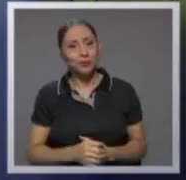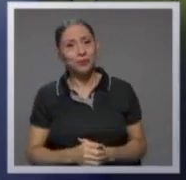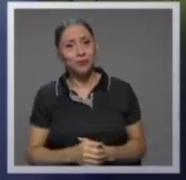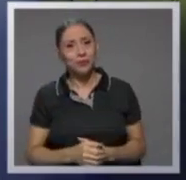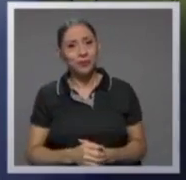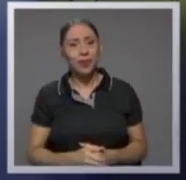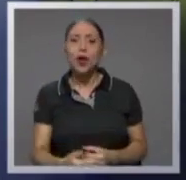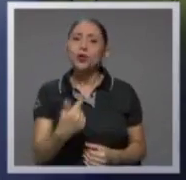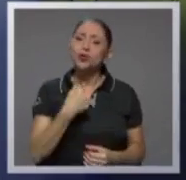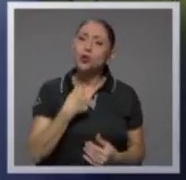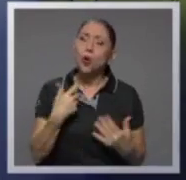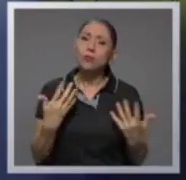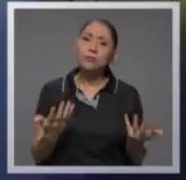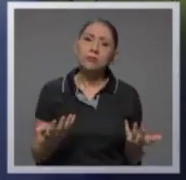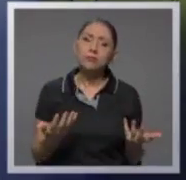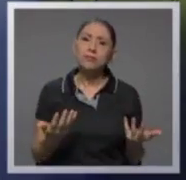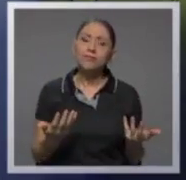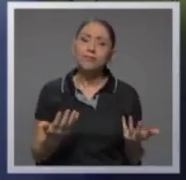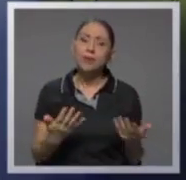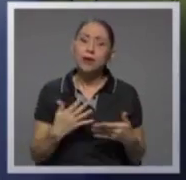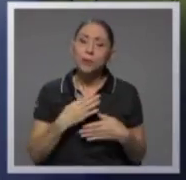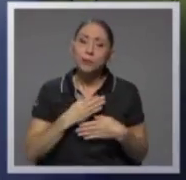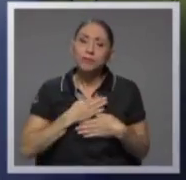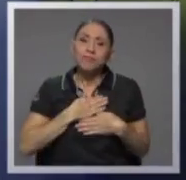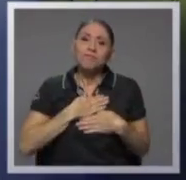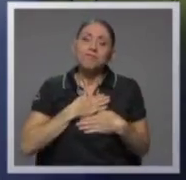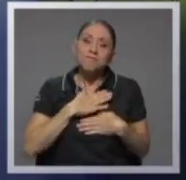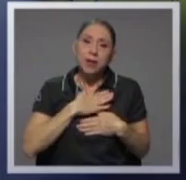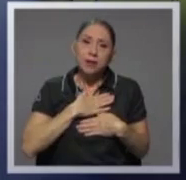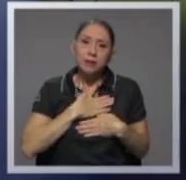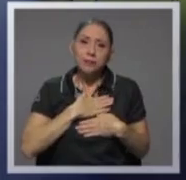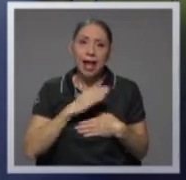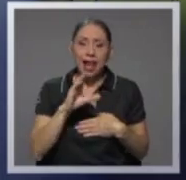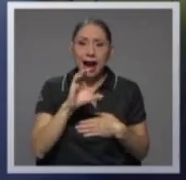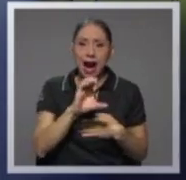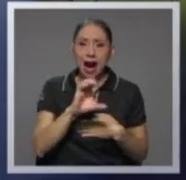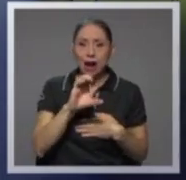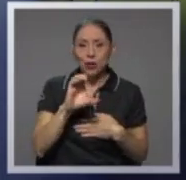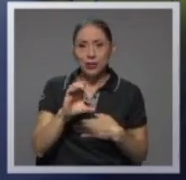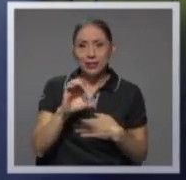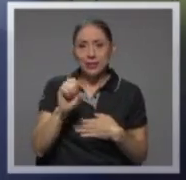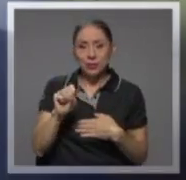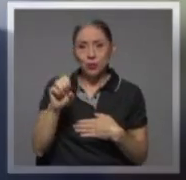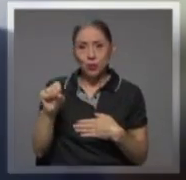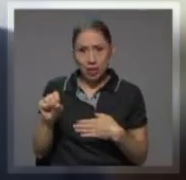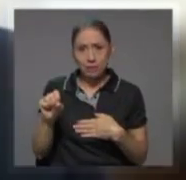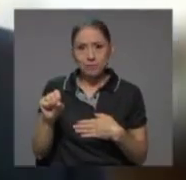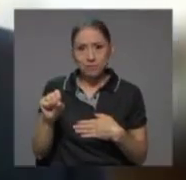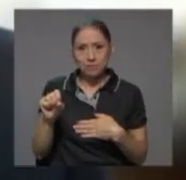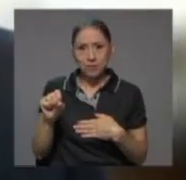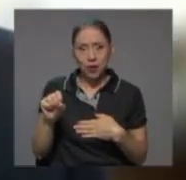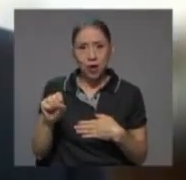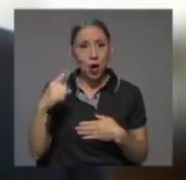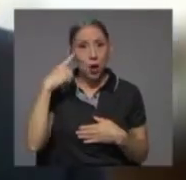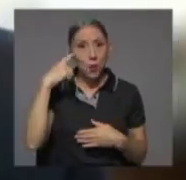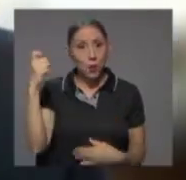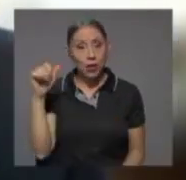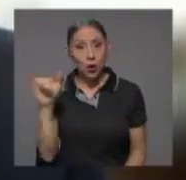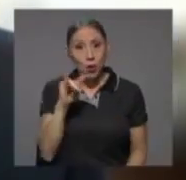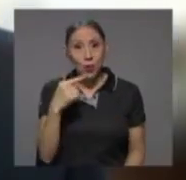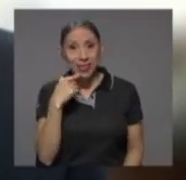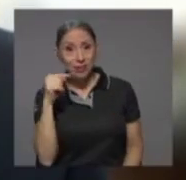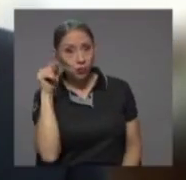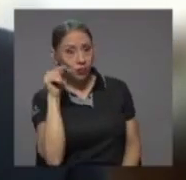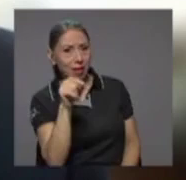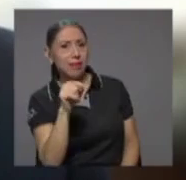Yo llevo muy en el alma a la Caja Costarricense del Seguro Social, porque como usted lo